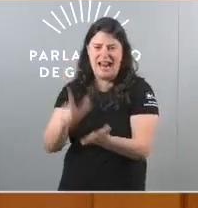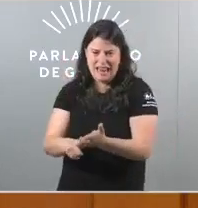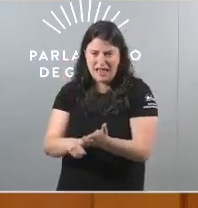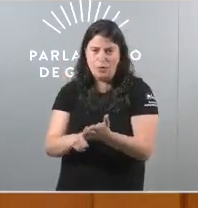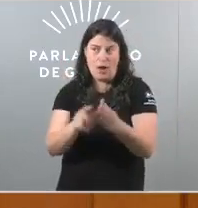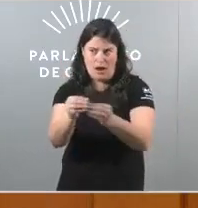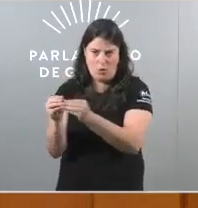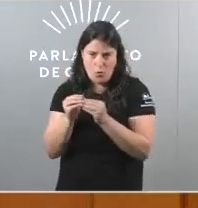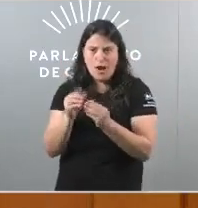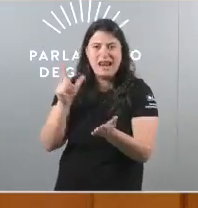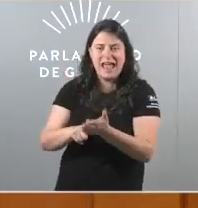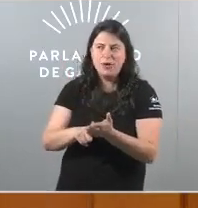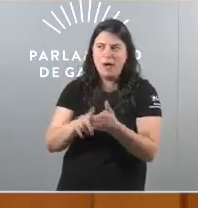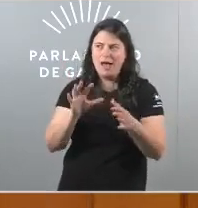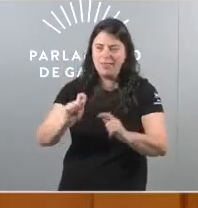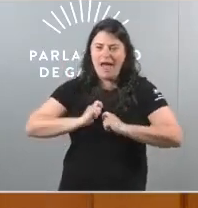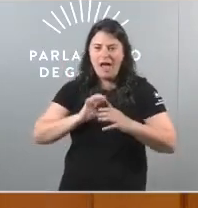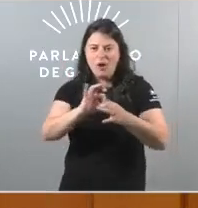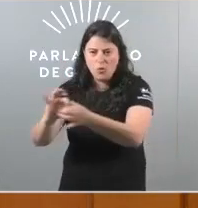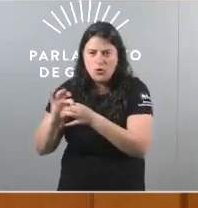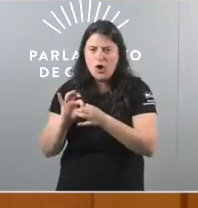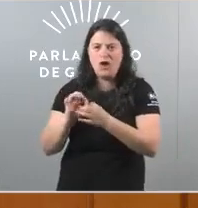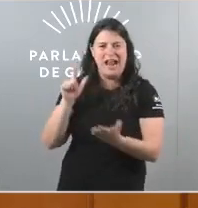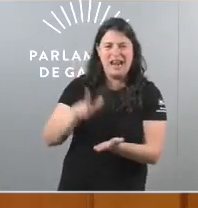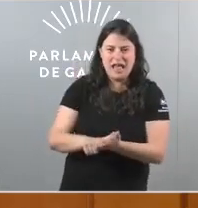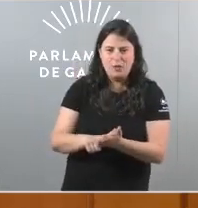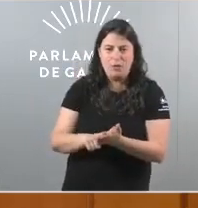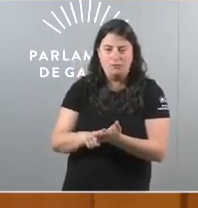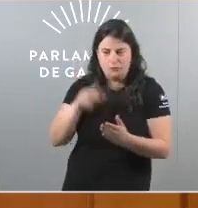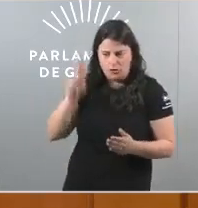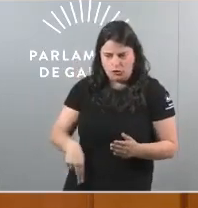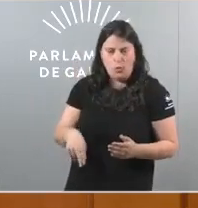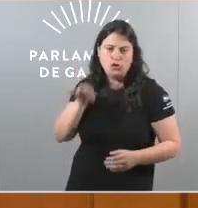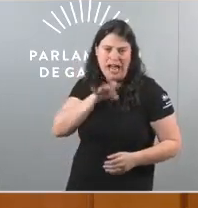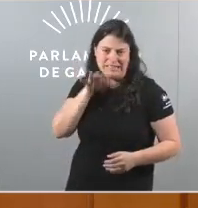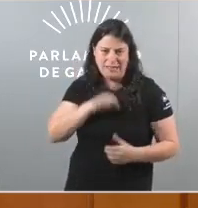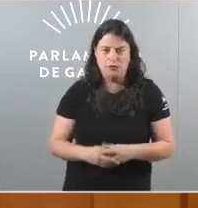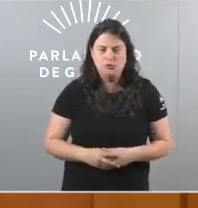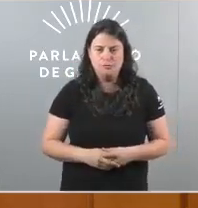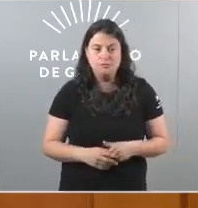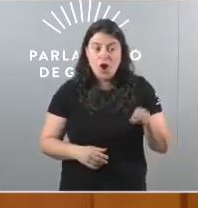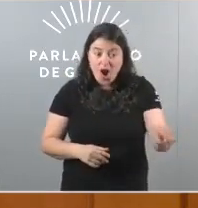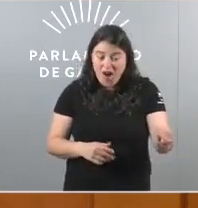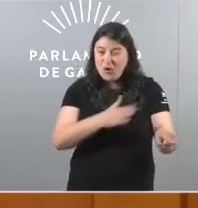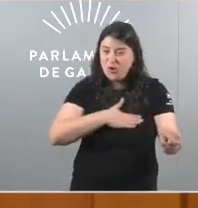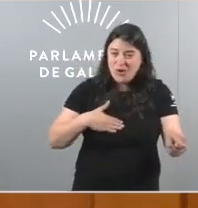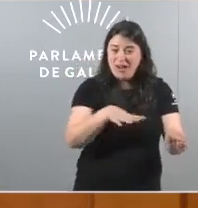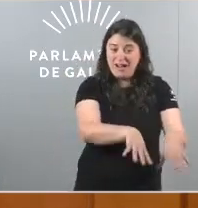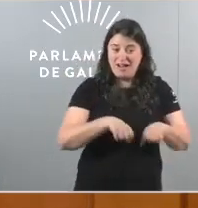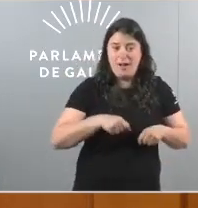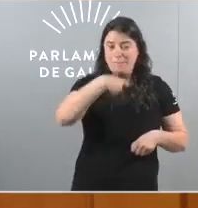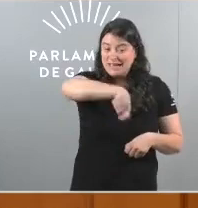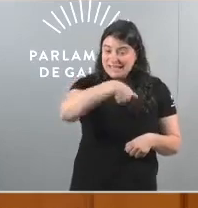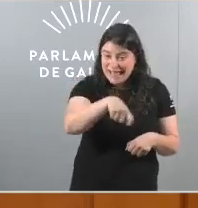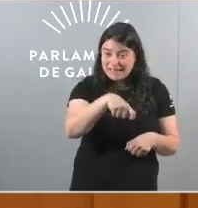común a que nos une a que nos fai ser o que somos. Quen hoxe quere presidir o país ten